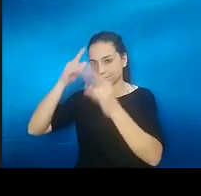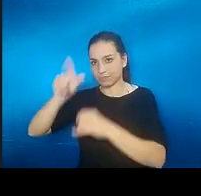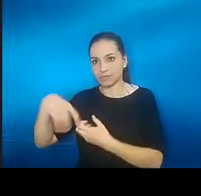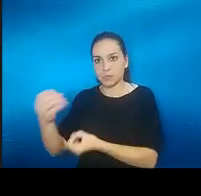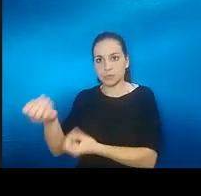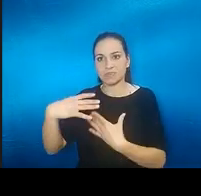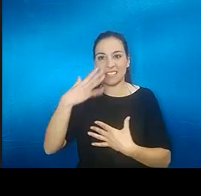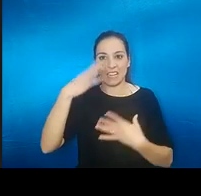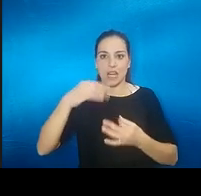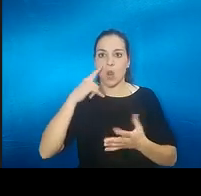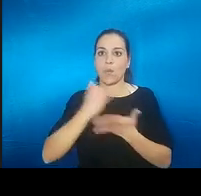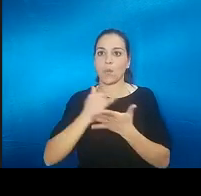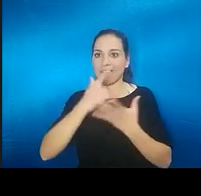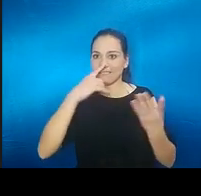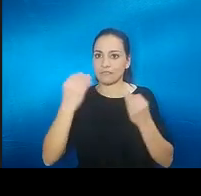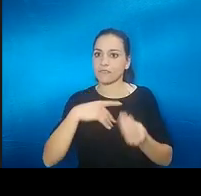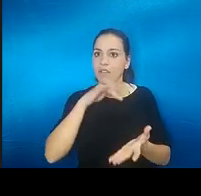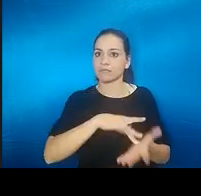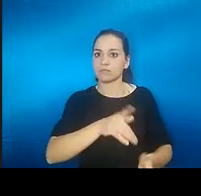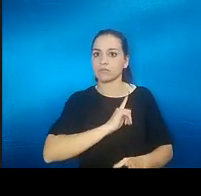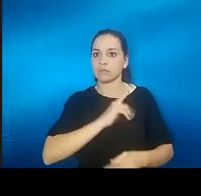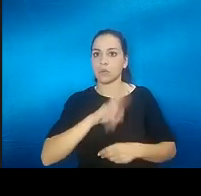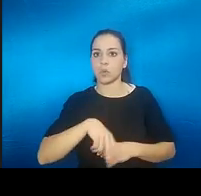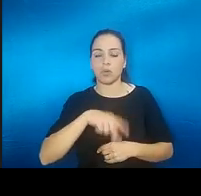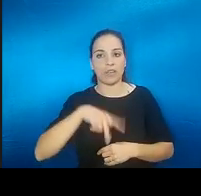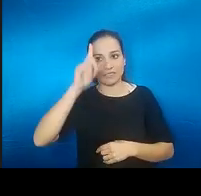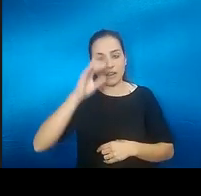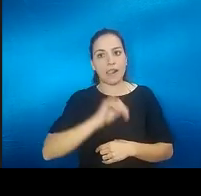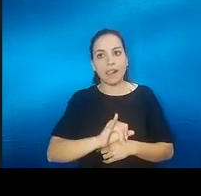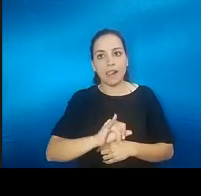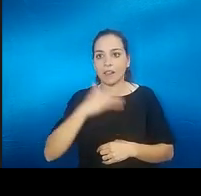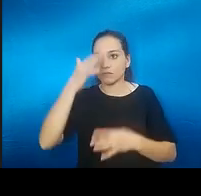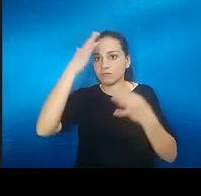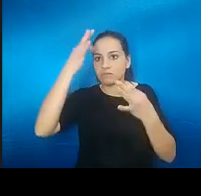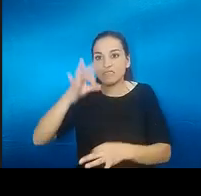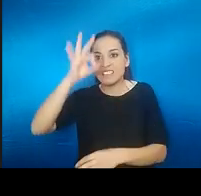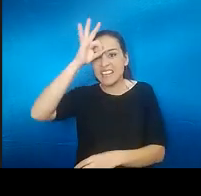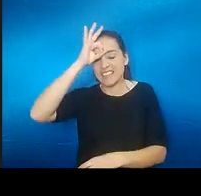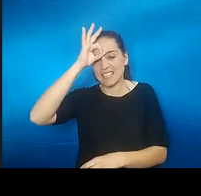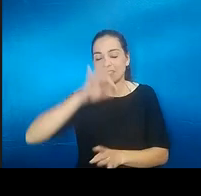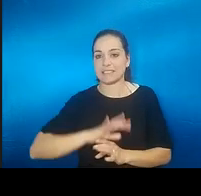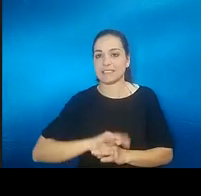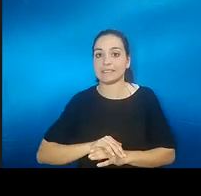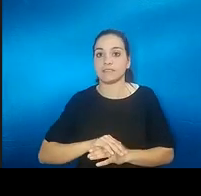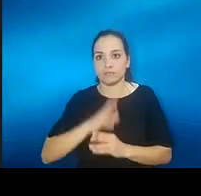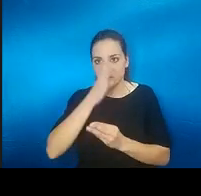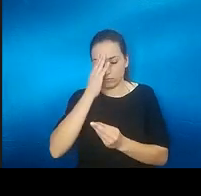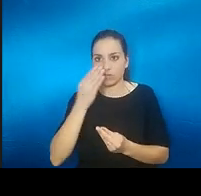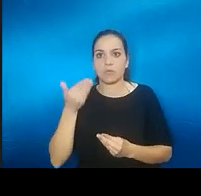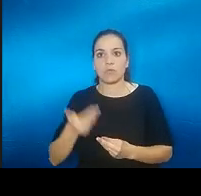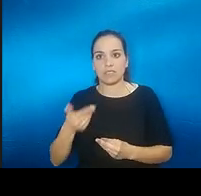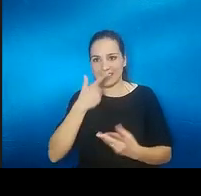habrán hecho esa prueba porque yo no tenía ni idea de que existía siquiera entonces pues creo que es muy importante